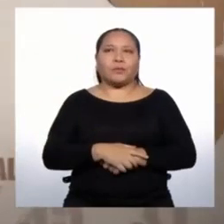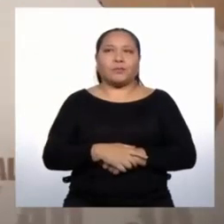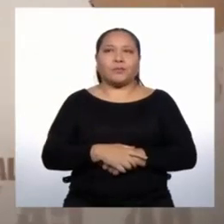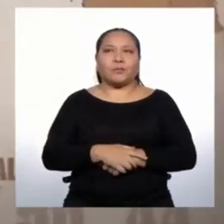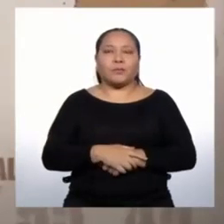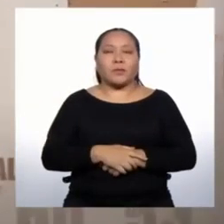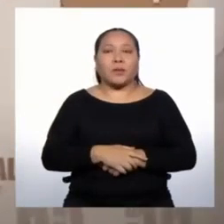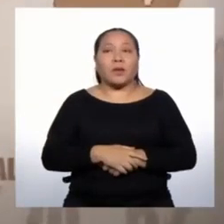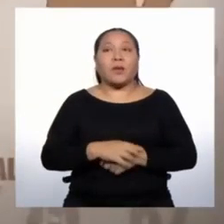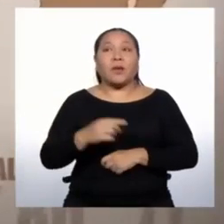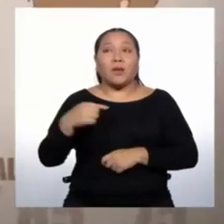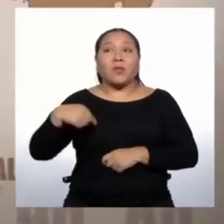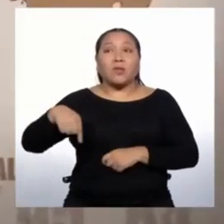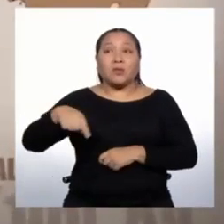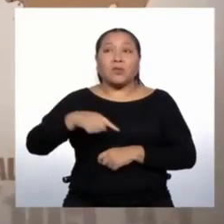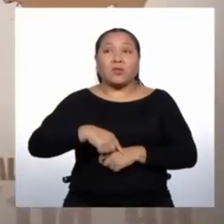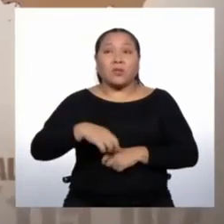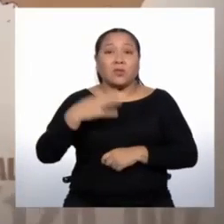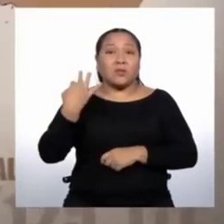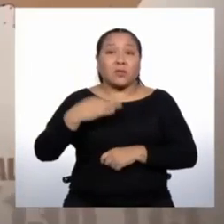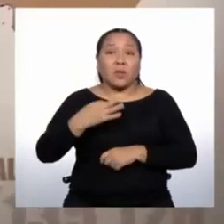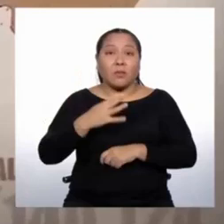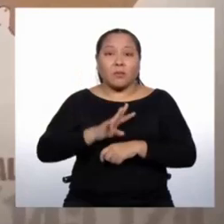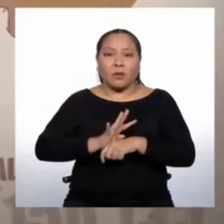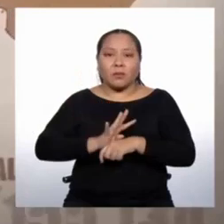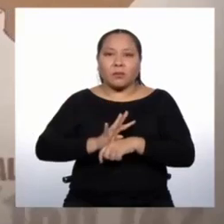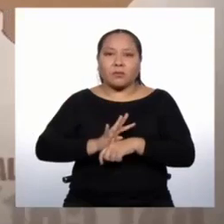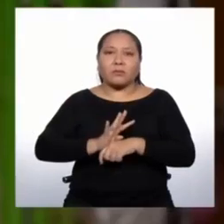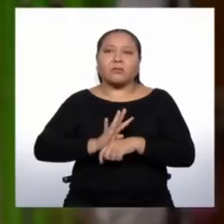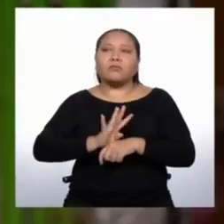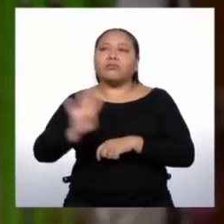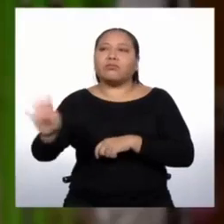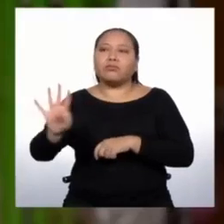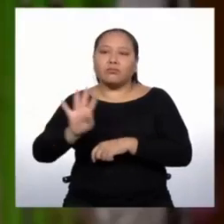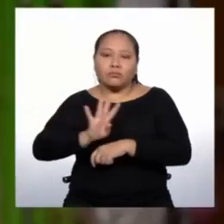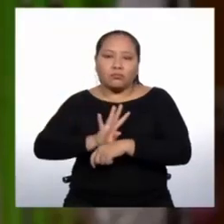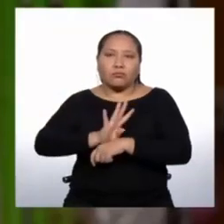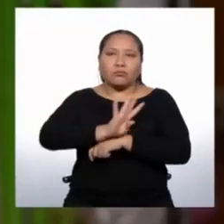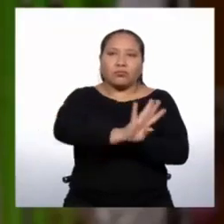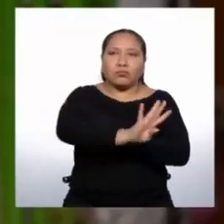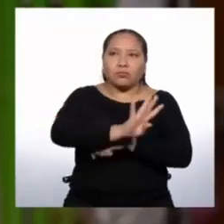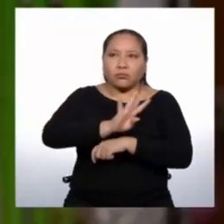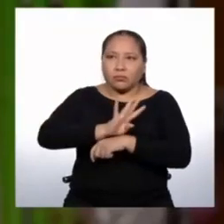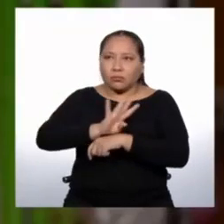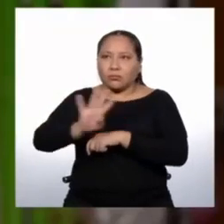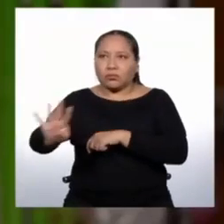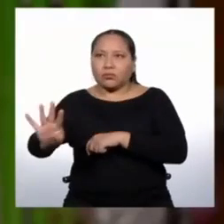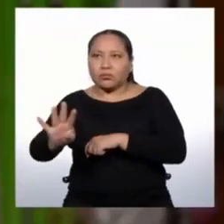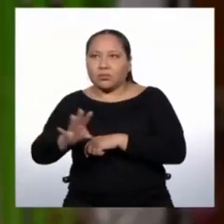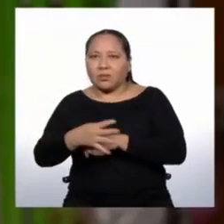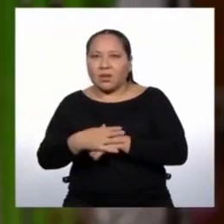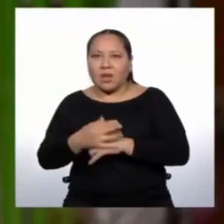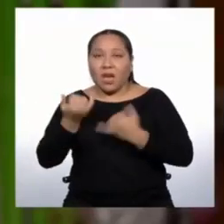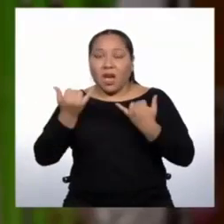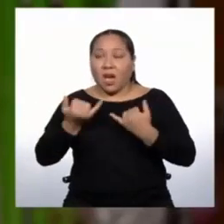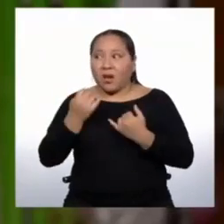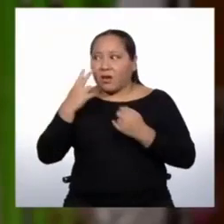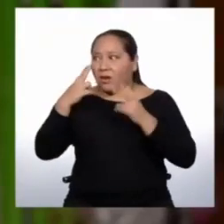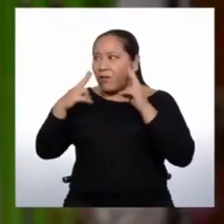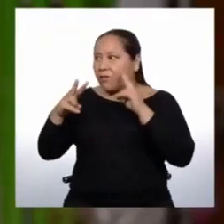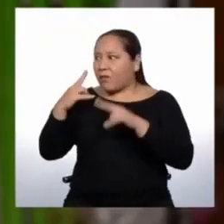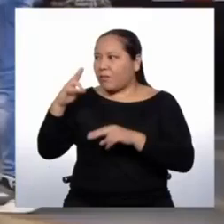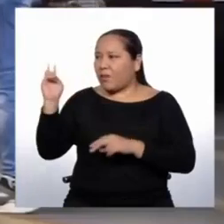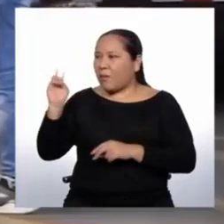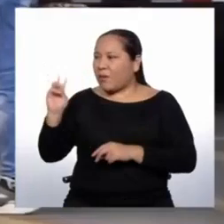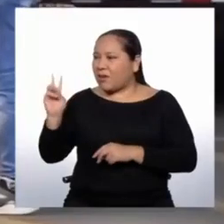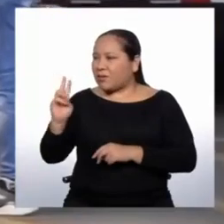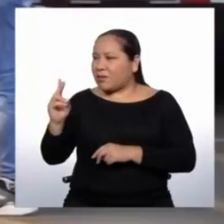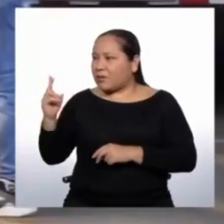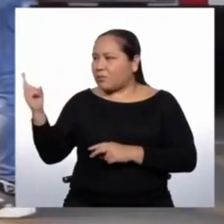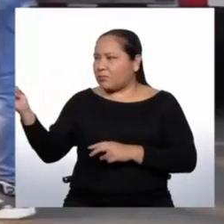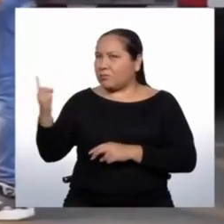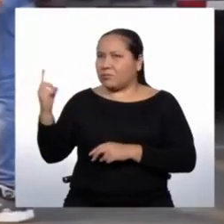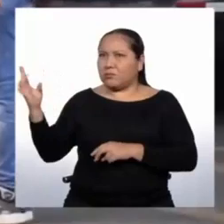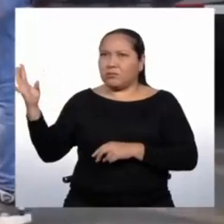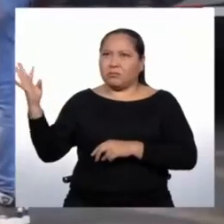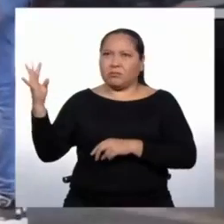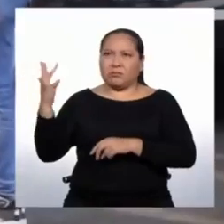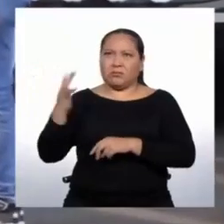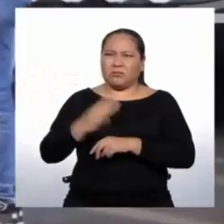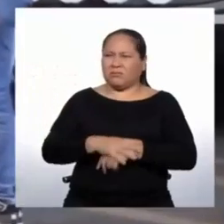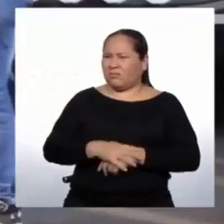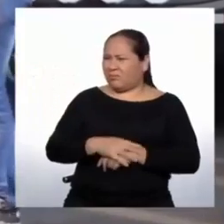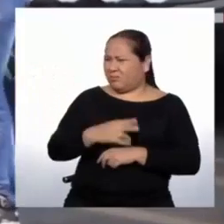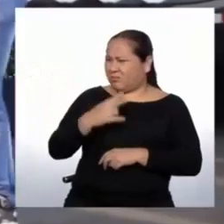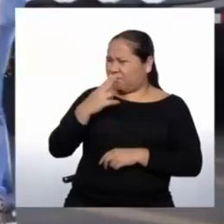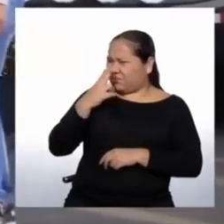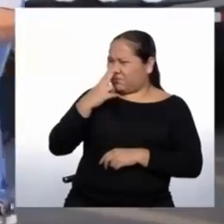un comportamiento de país de emigrantes. Por eso es que ahora cuando vemos a un venezolano en la calle, vemos como una cosa